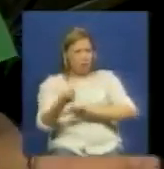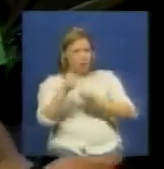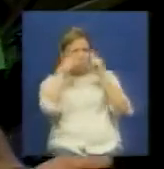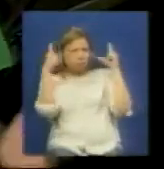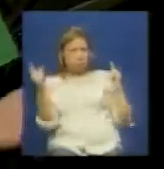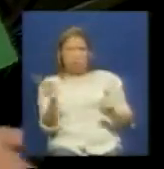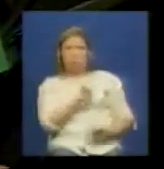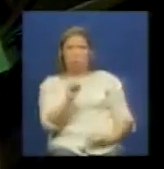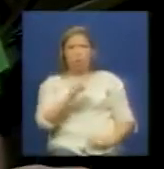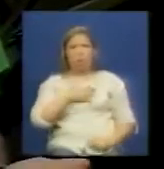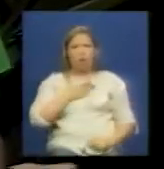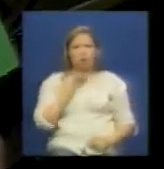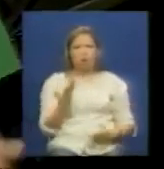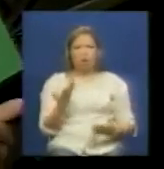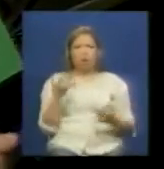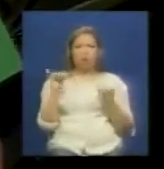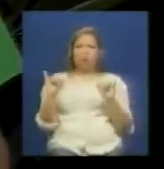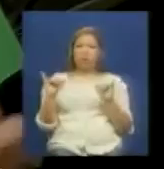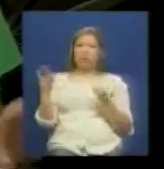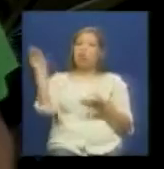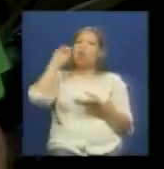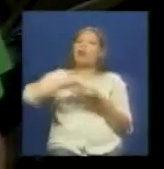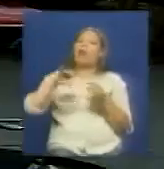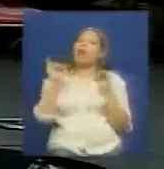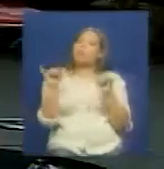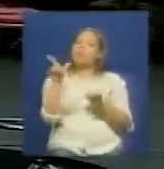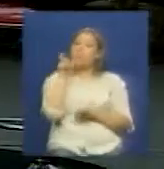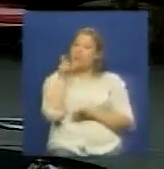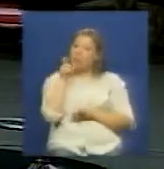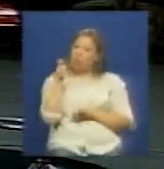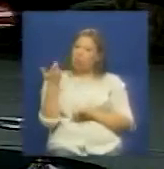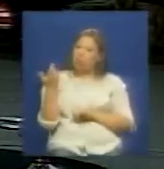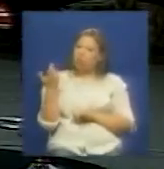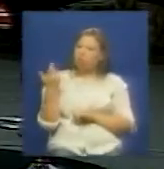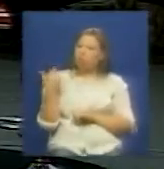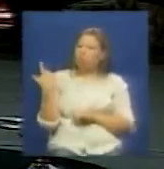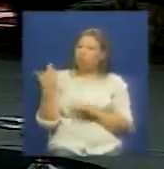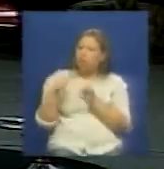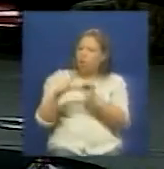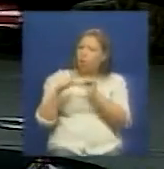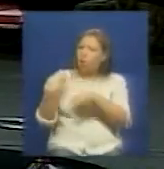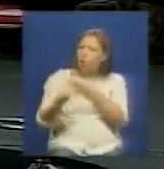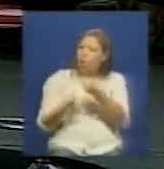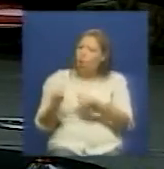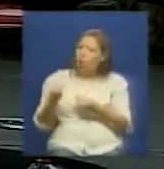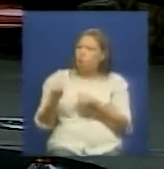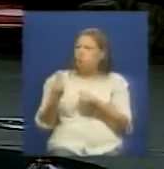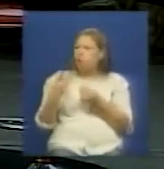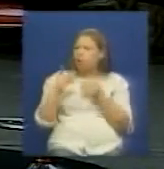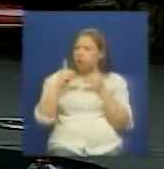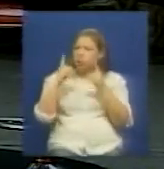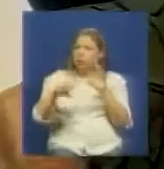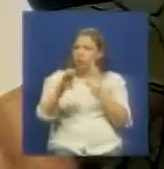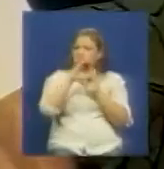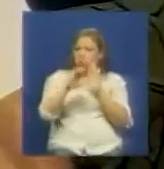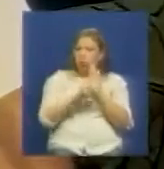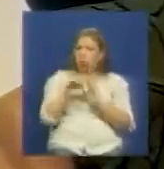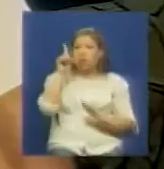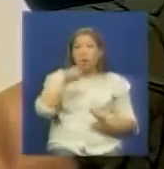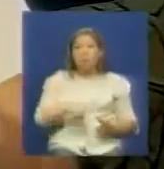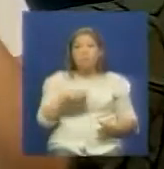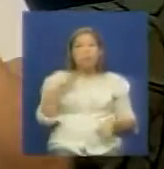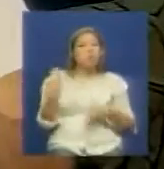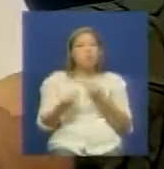bueno la misma pregunta que nos vendrá y en que nos basamos la constitución y que más bueno nosotros nos vamos a basar te voy a decir lo